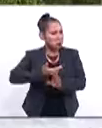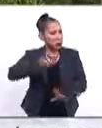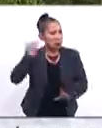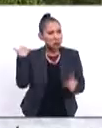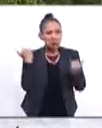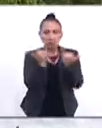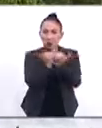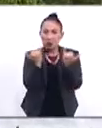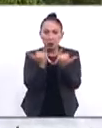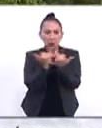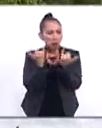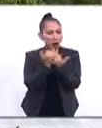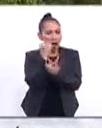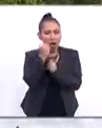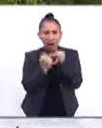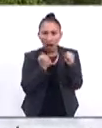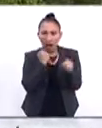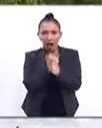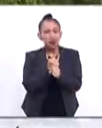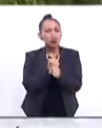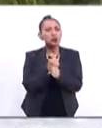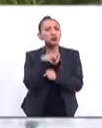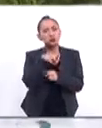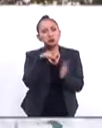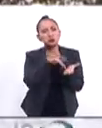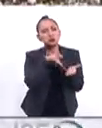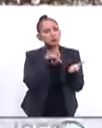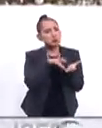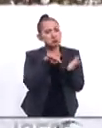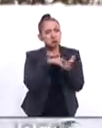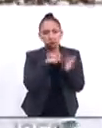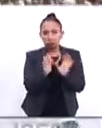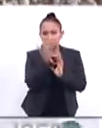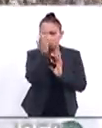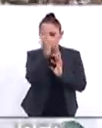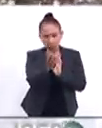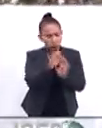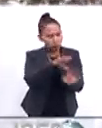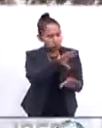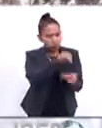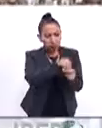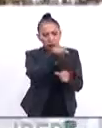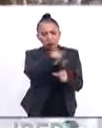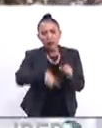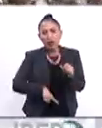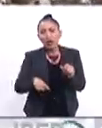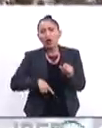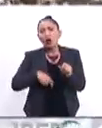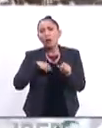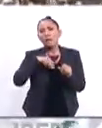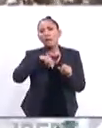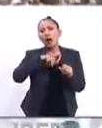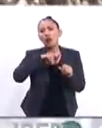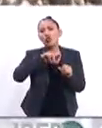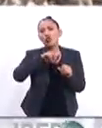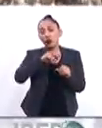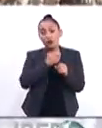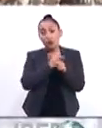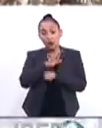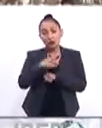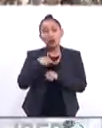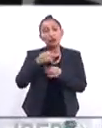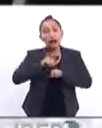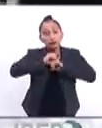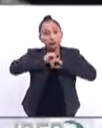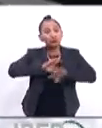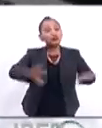en los últimos años, de forma absoluta, al gobierno de Nicolás Maduro. Información que se